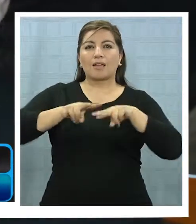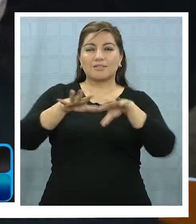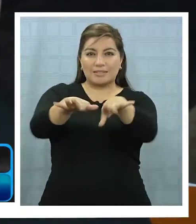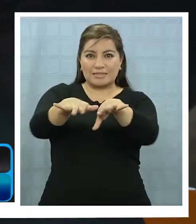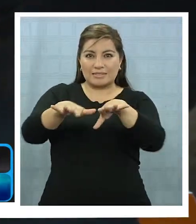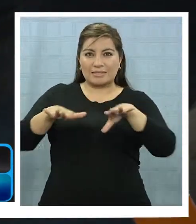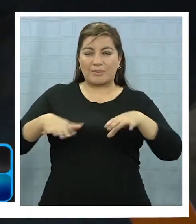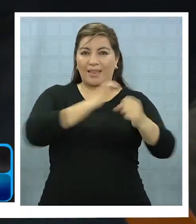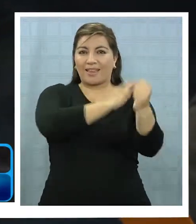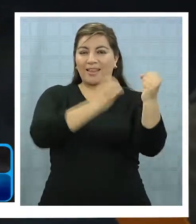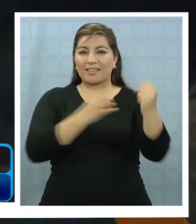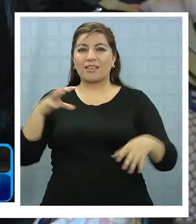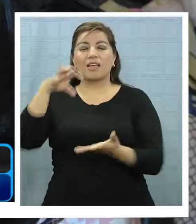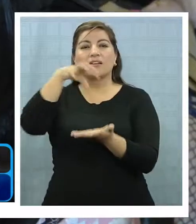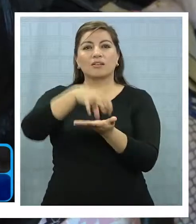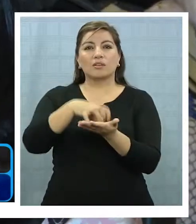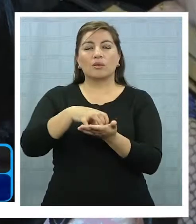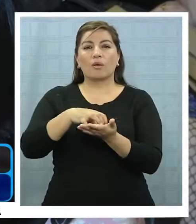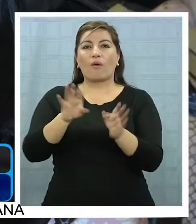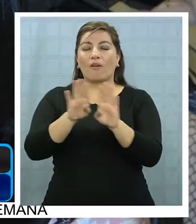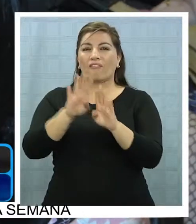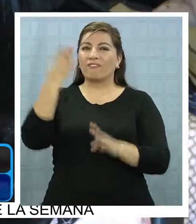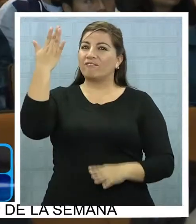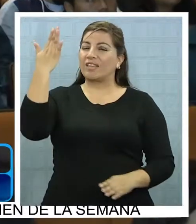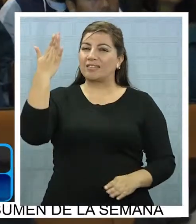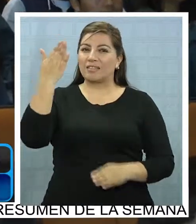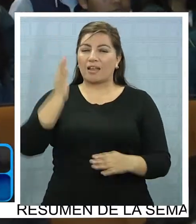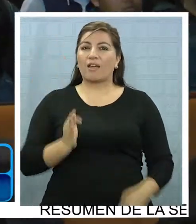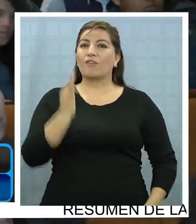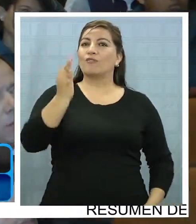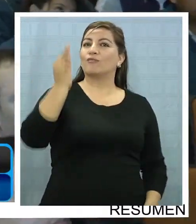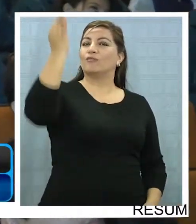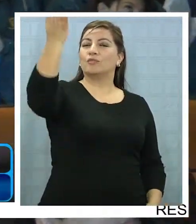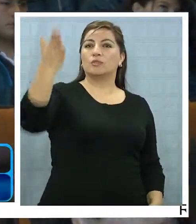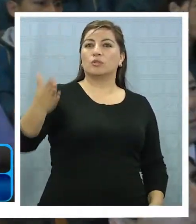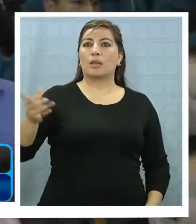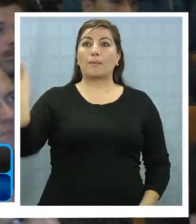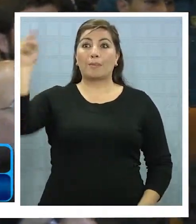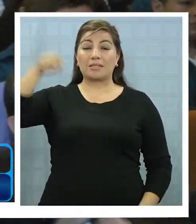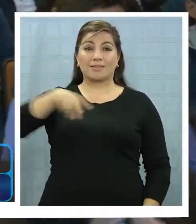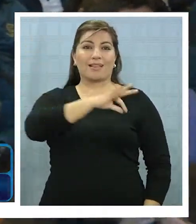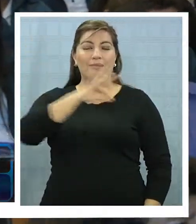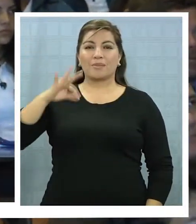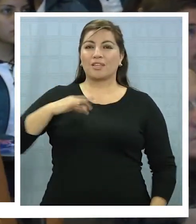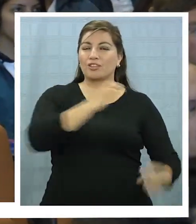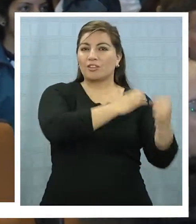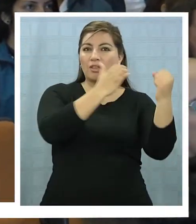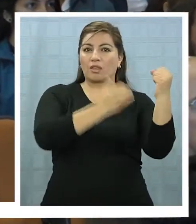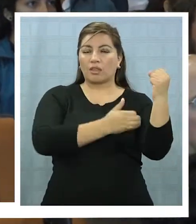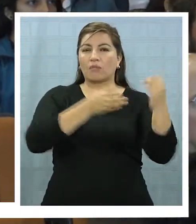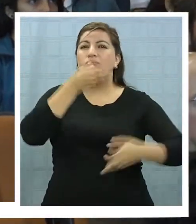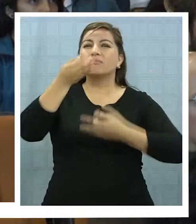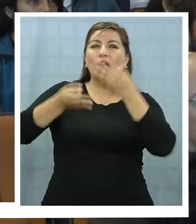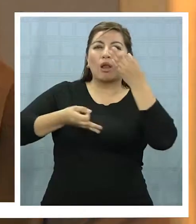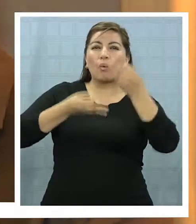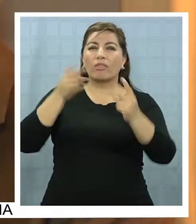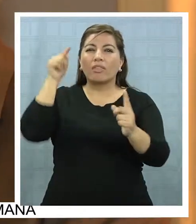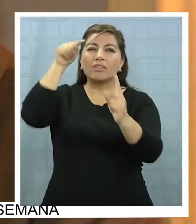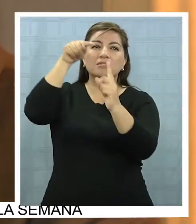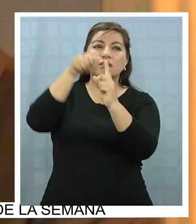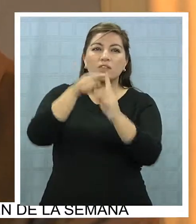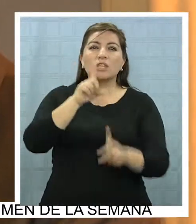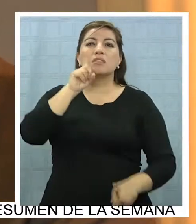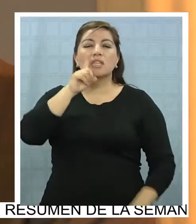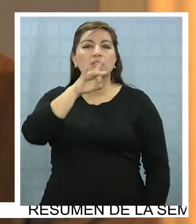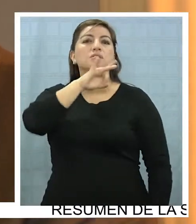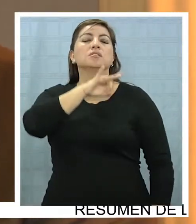Energía Regional, Una Ventana al Futuro, donde estuvo presente el ministro de Energía, quien habló de los desafíos que presenta